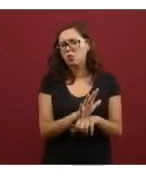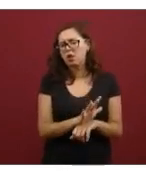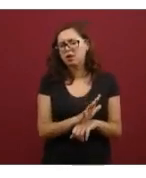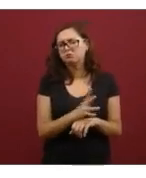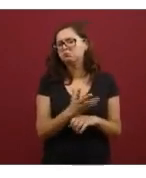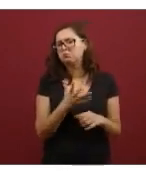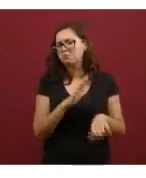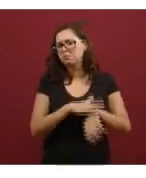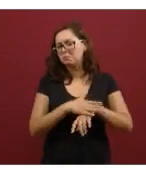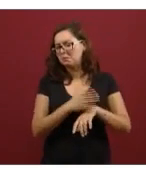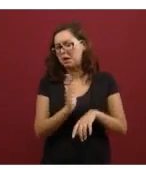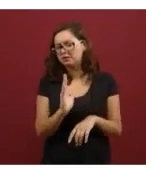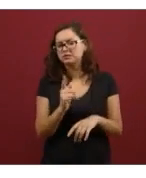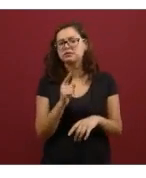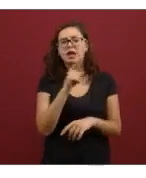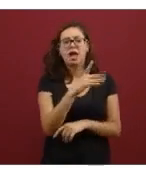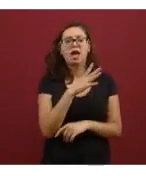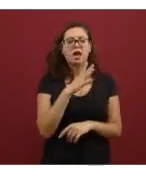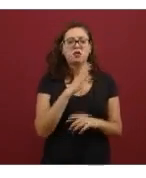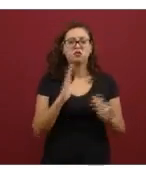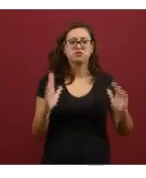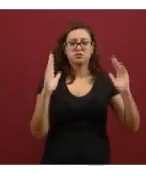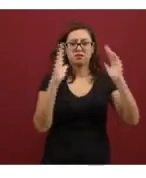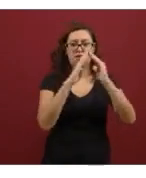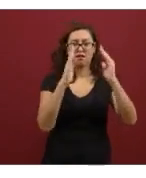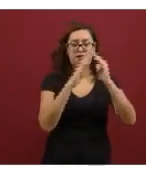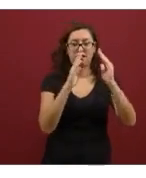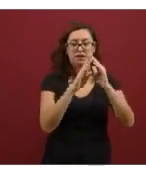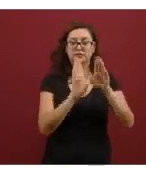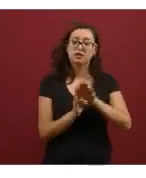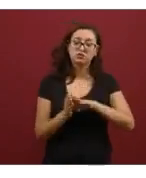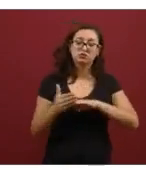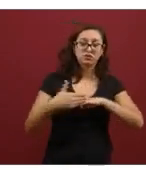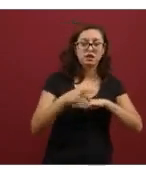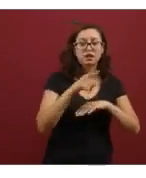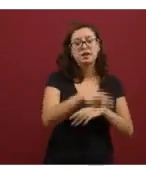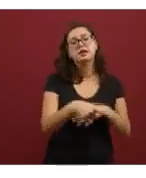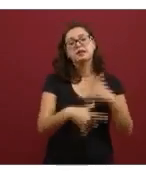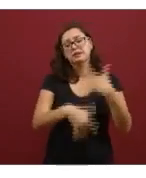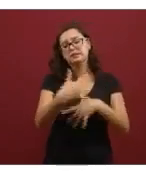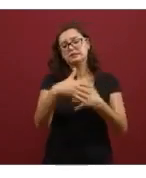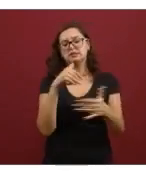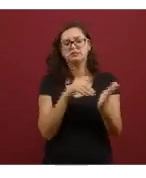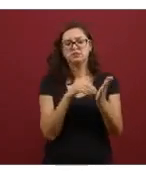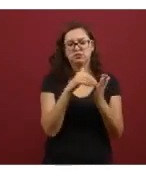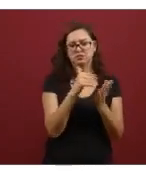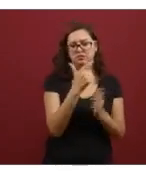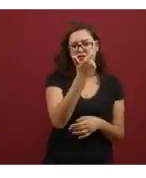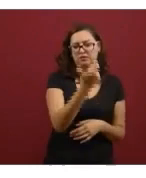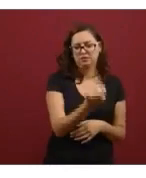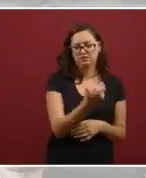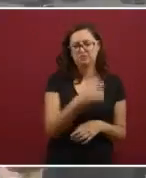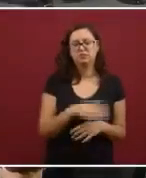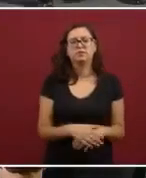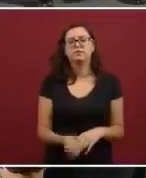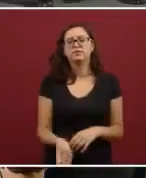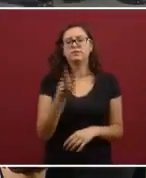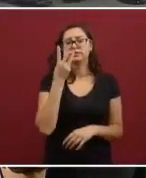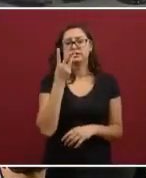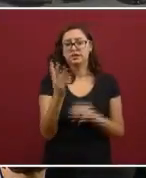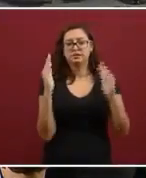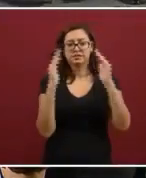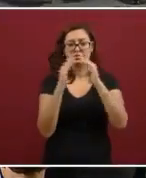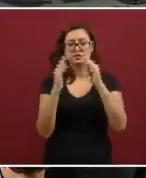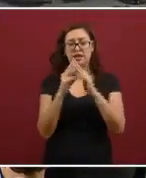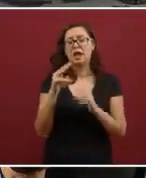Destaca una casa en Los Cabos, Baja California, que se venderá en 15 millones de pesos, destaca tres casas en Metepec,